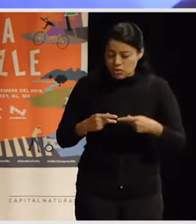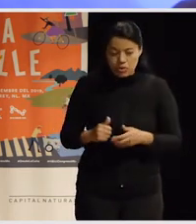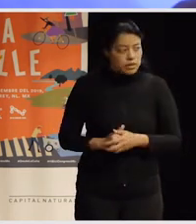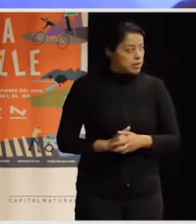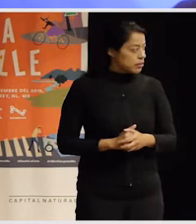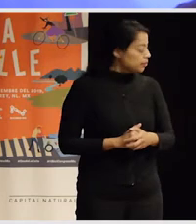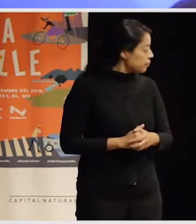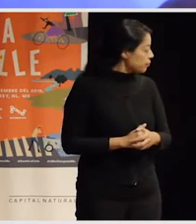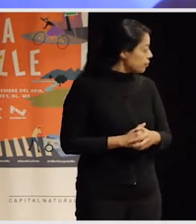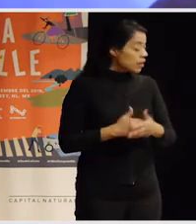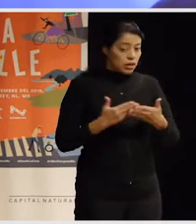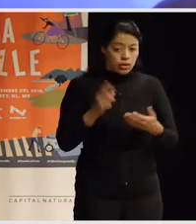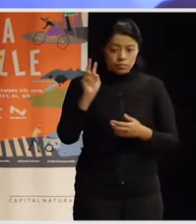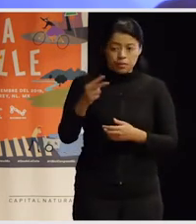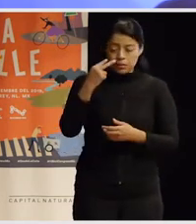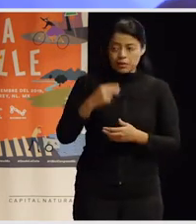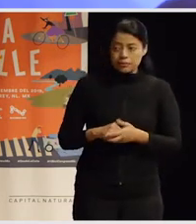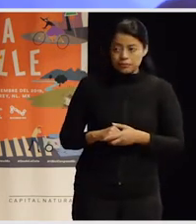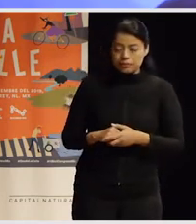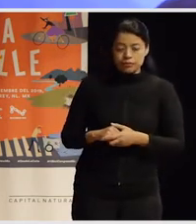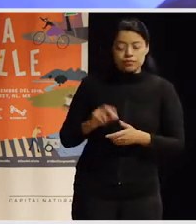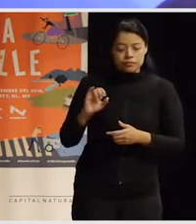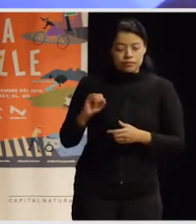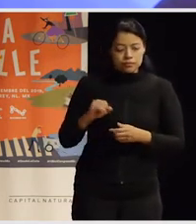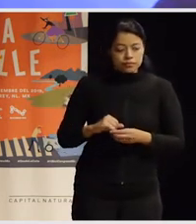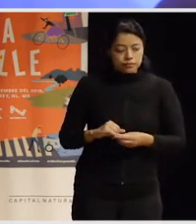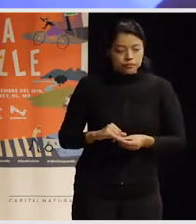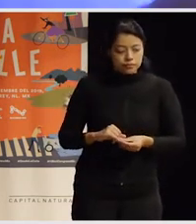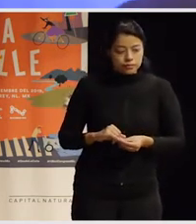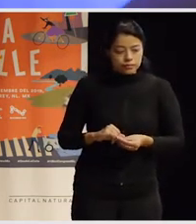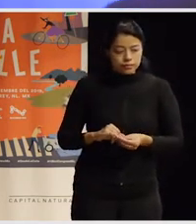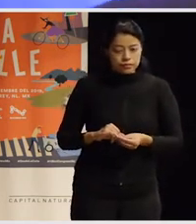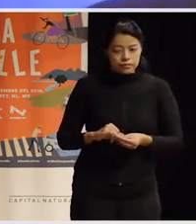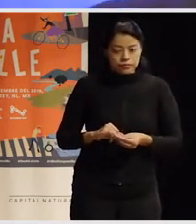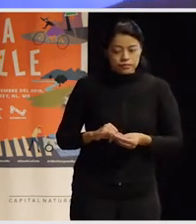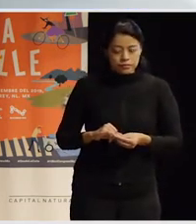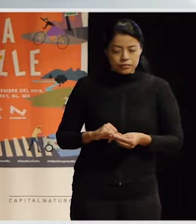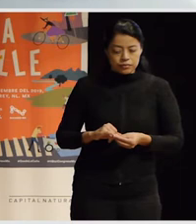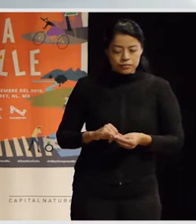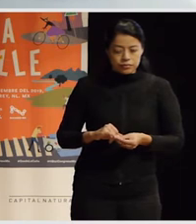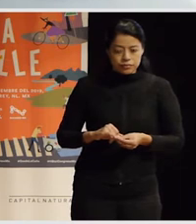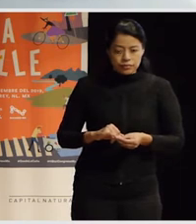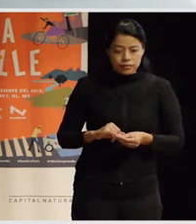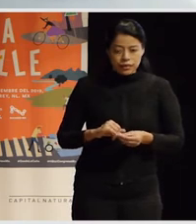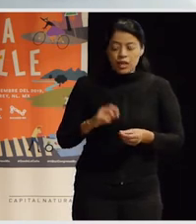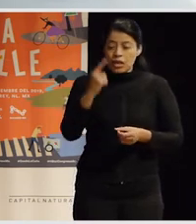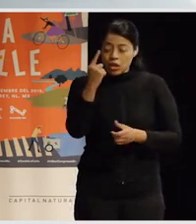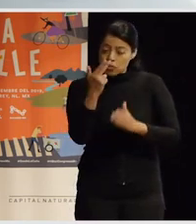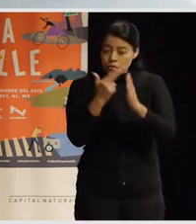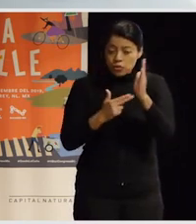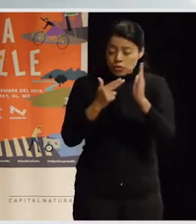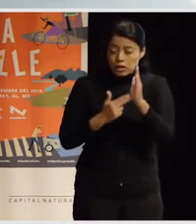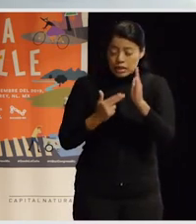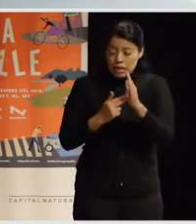Bien, ¿ahora me veis? Sí. Vale. En uno de los talleres, por ejemplo,